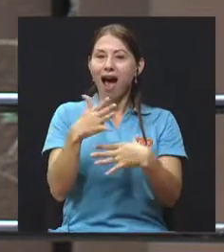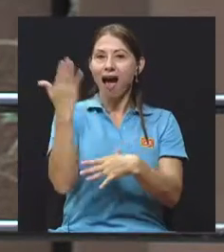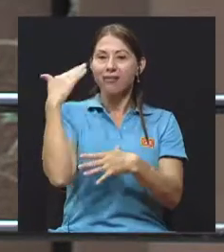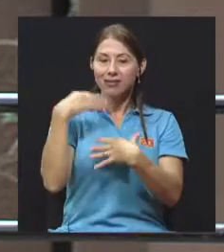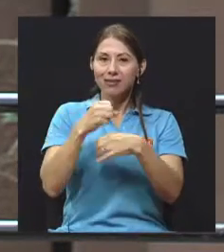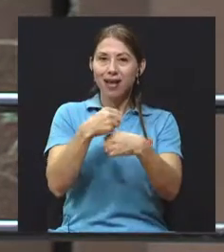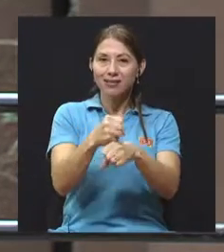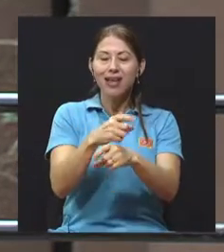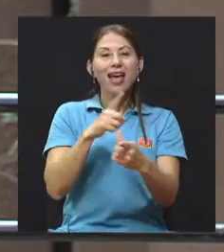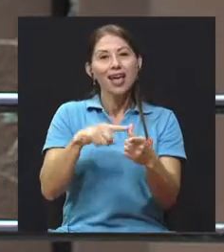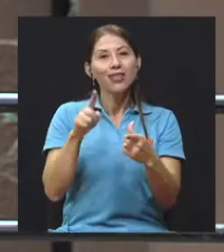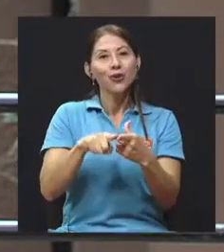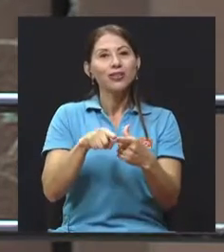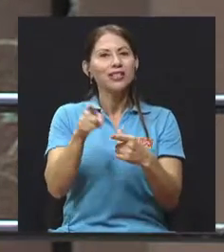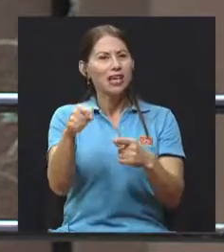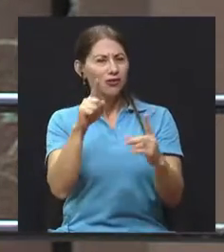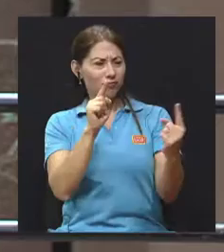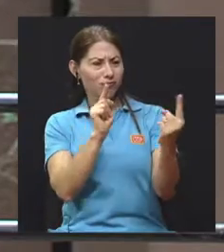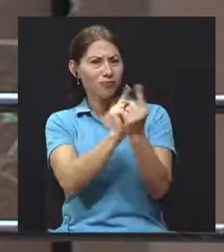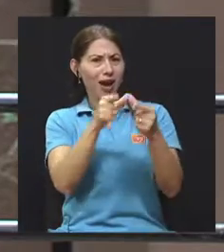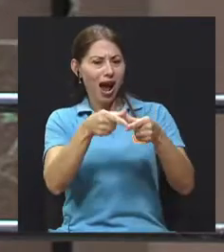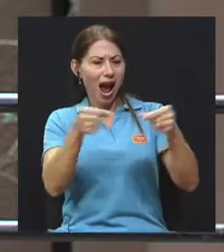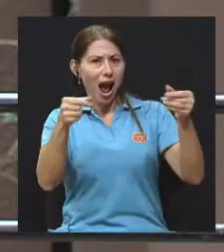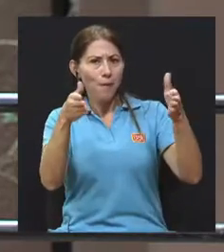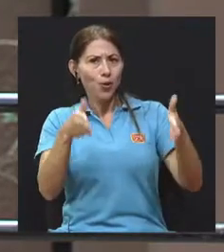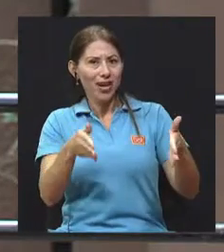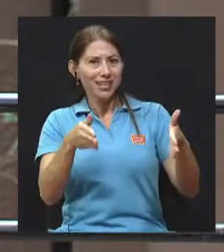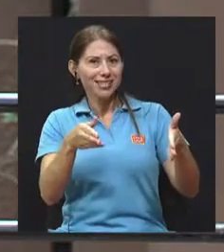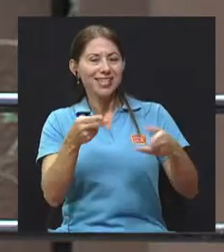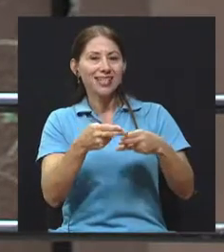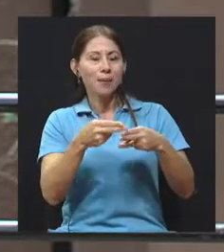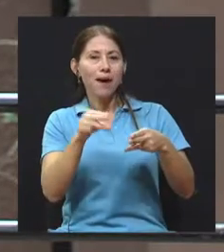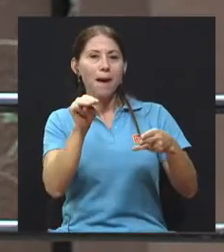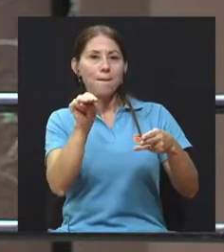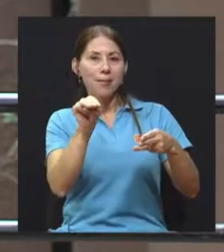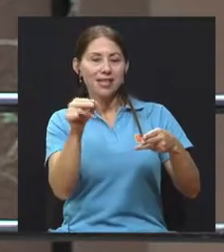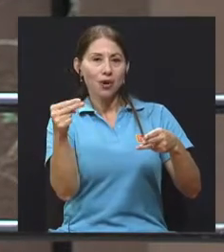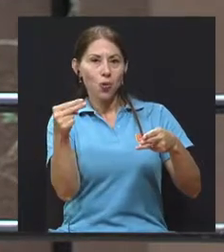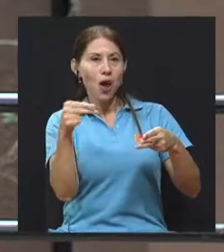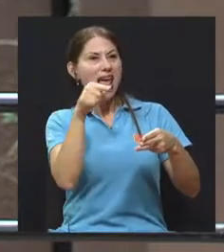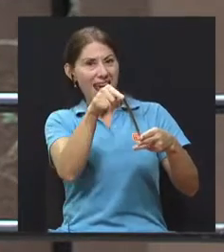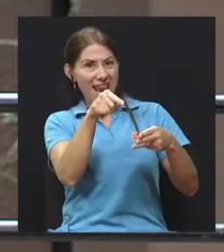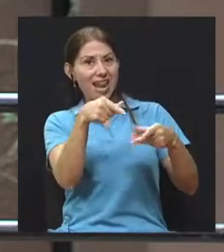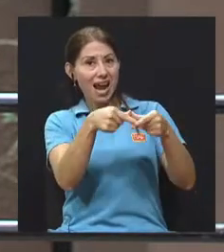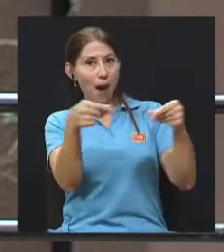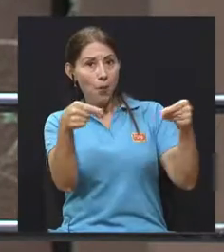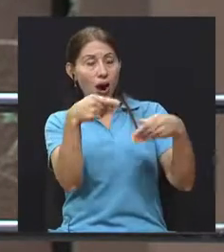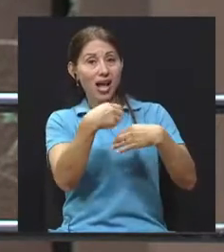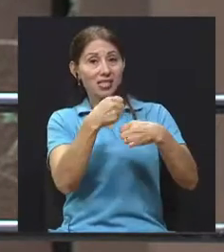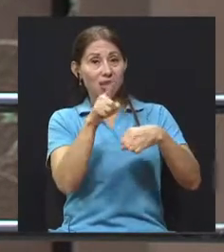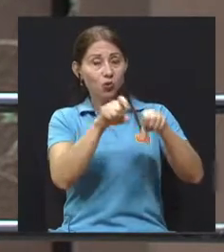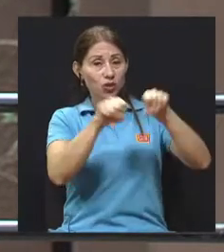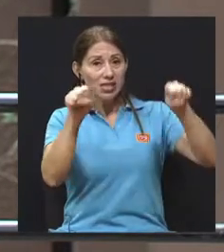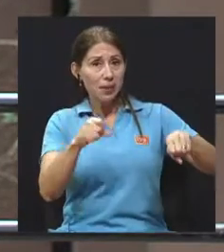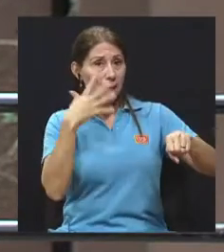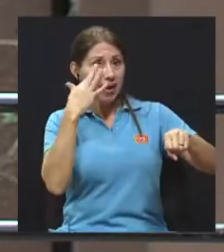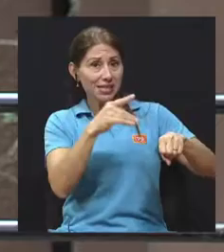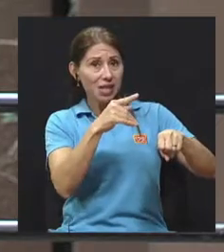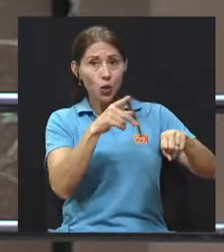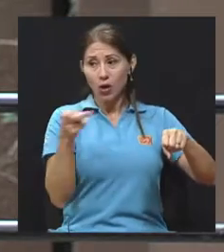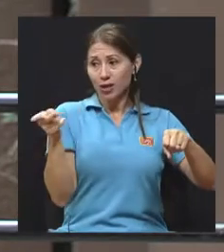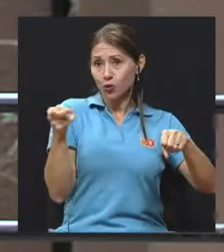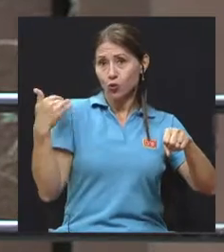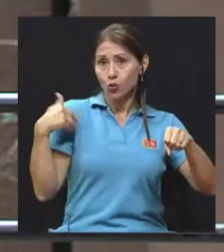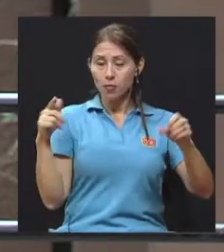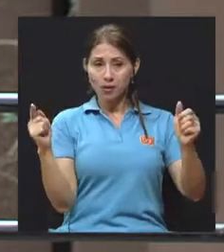Entonces fueron y encontraron un japonés que se llamaba Masanobu Hukuoka que estaba haciendo un sistema parecido allá en Japón y unieron